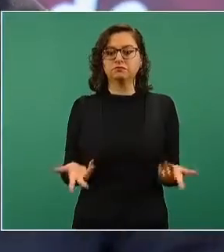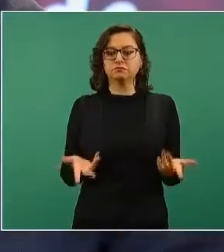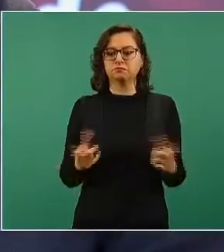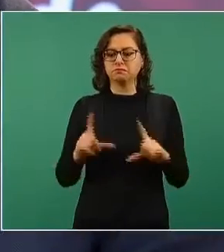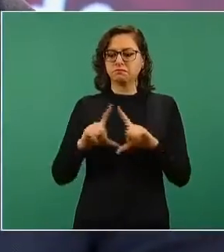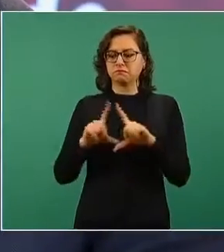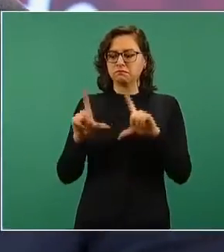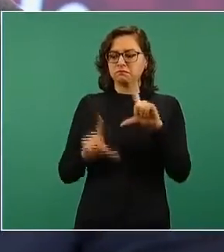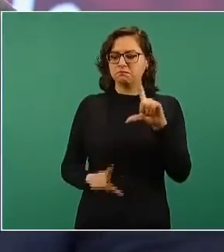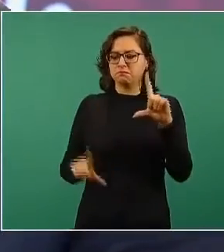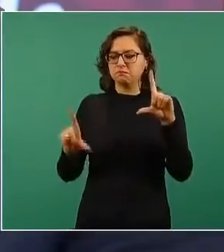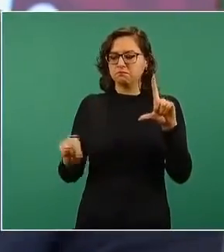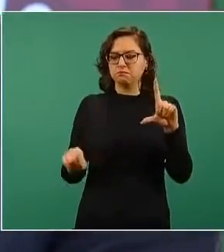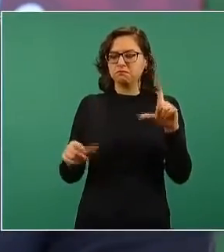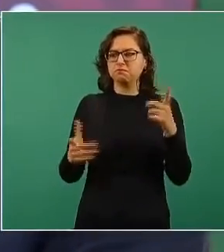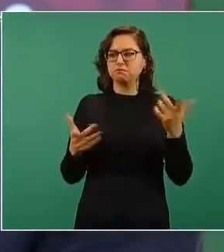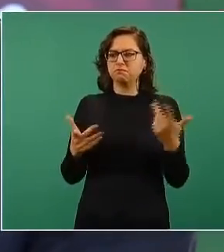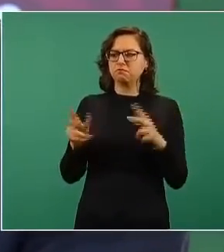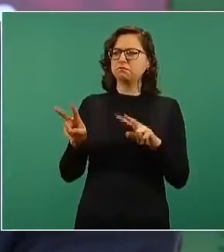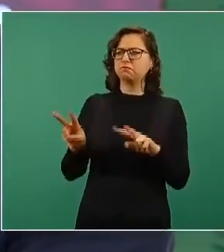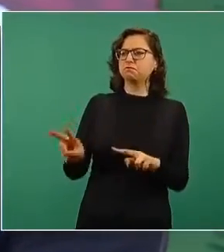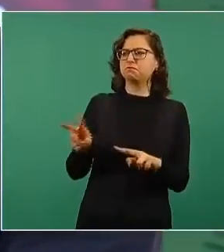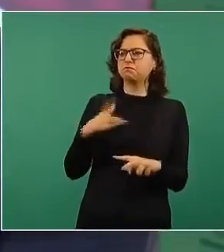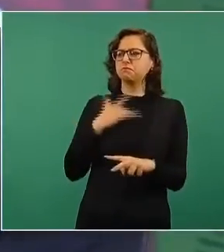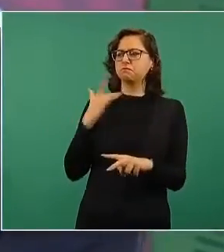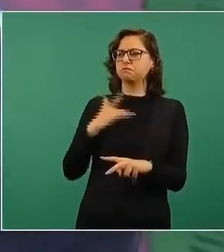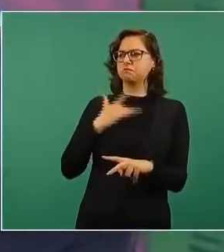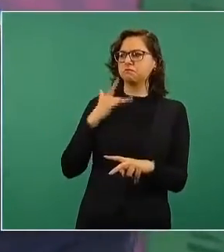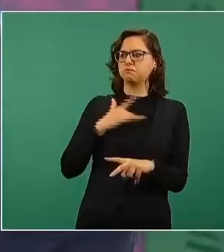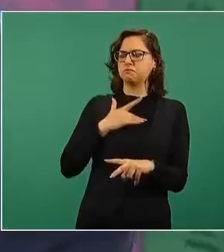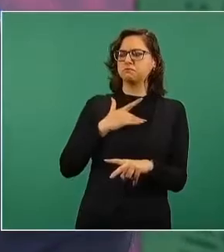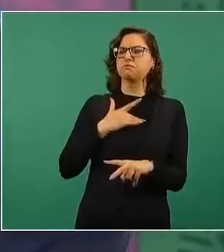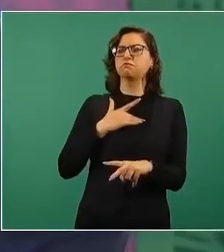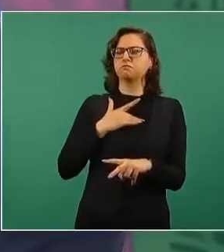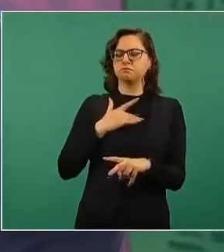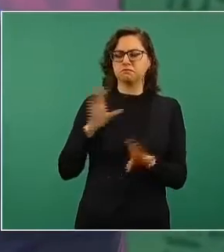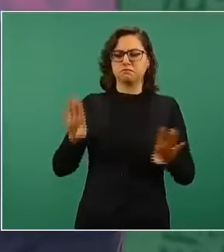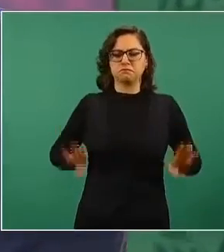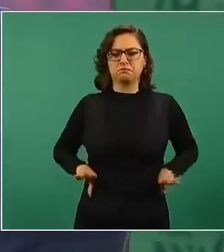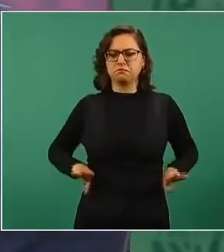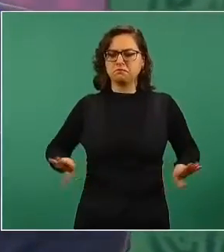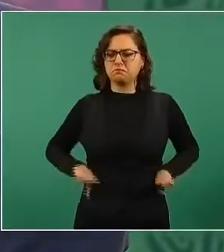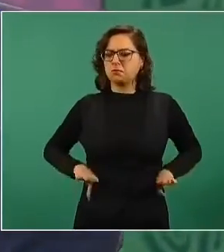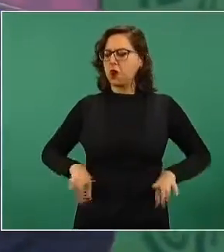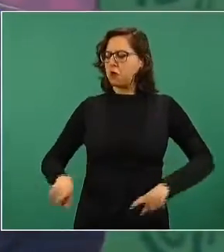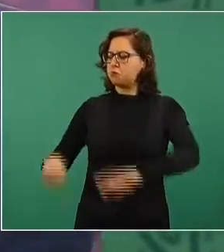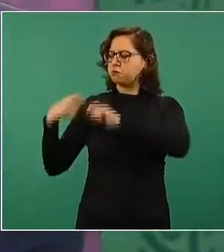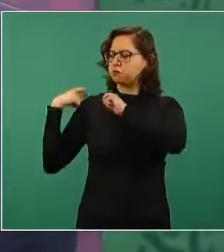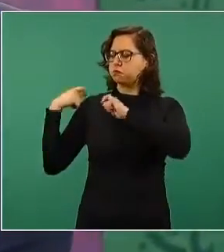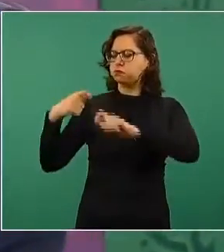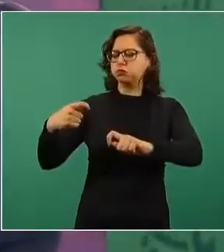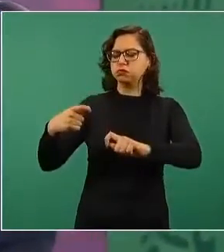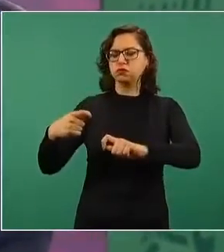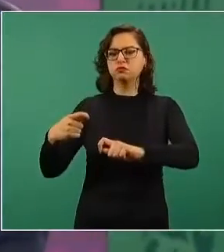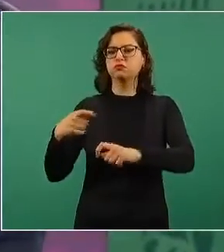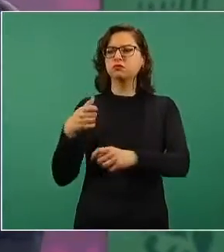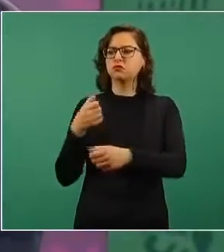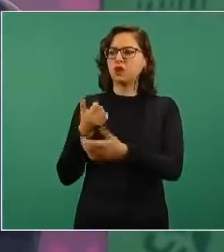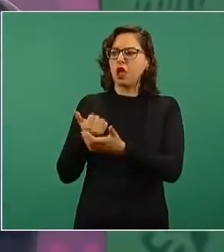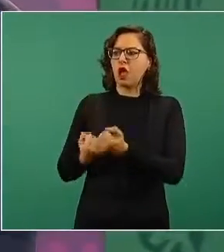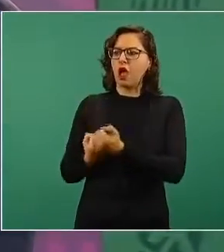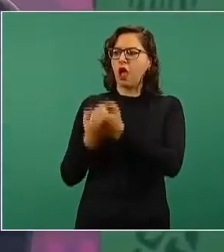a su tradición de solidaridad y de